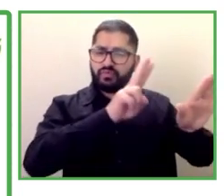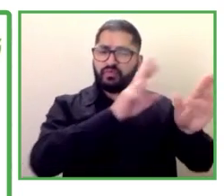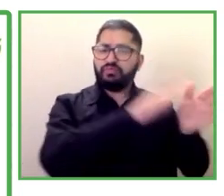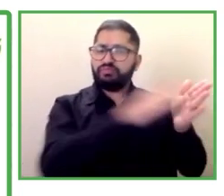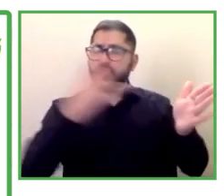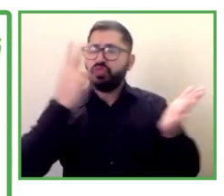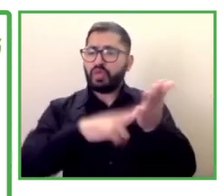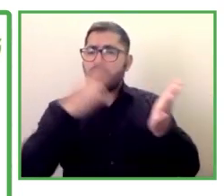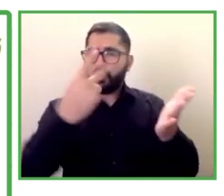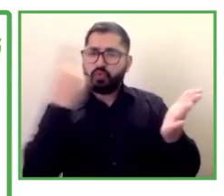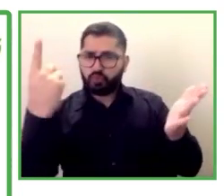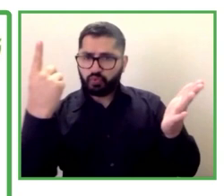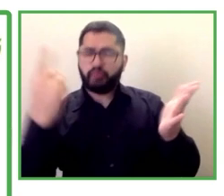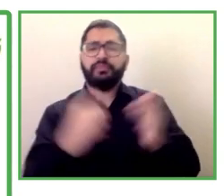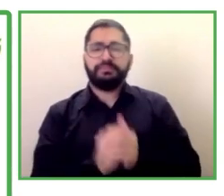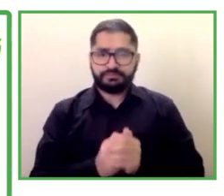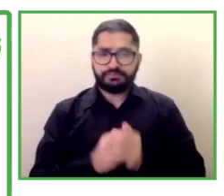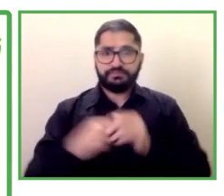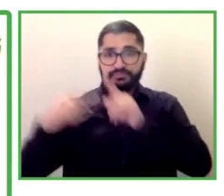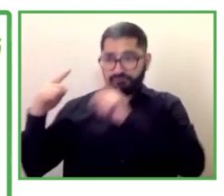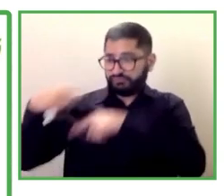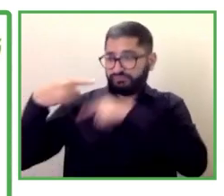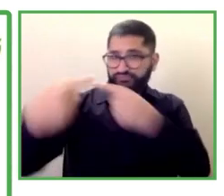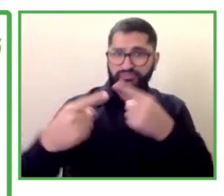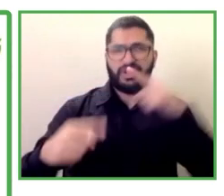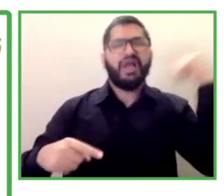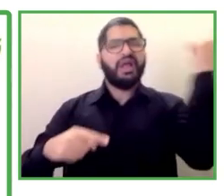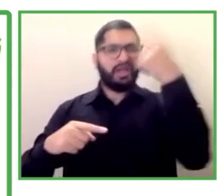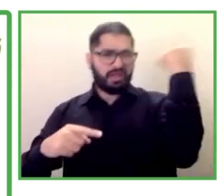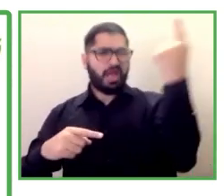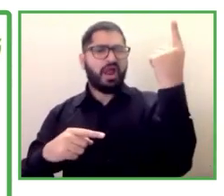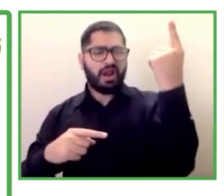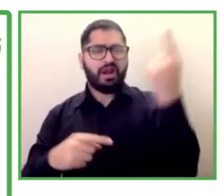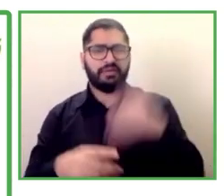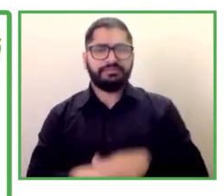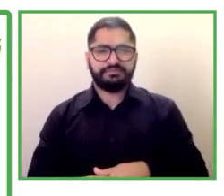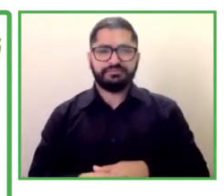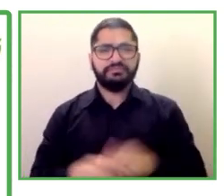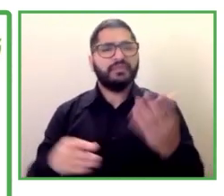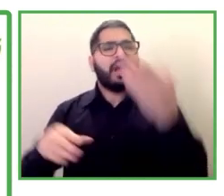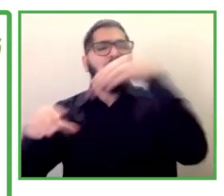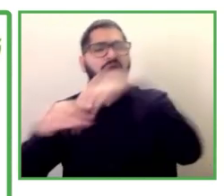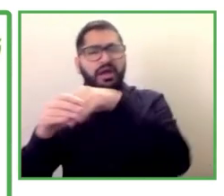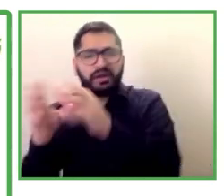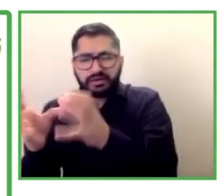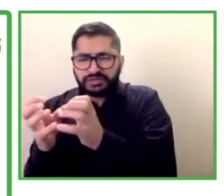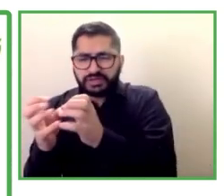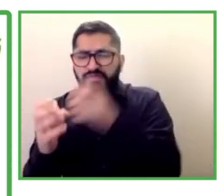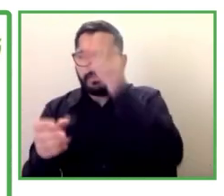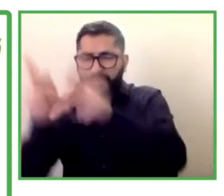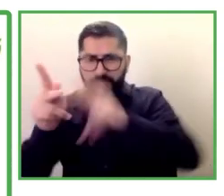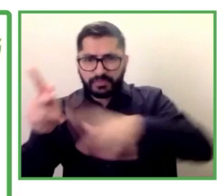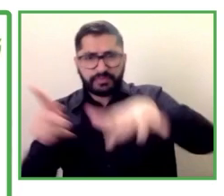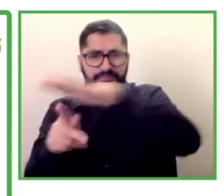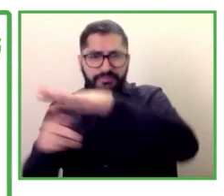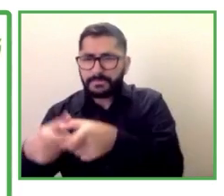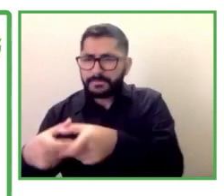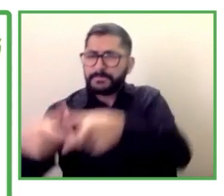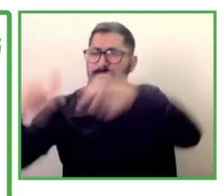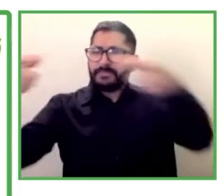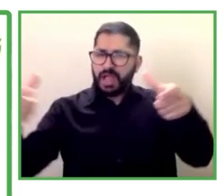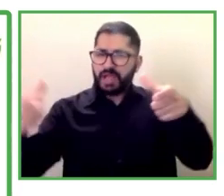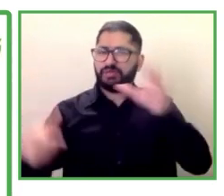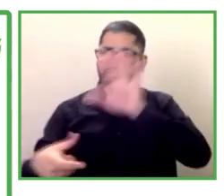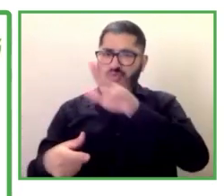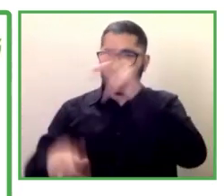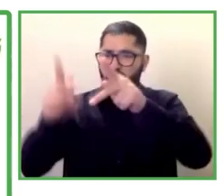Pública reservó como una buena práctica una cuota mayor que la establecida en la ley en aquel momento que era del 5%